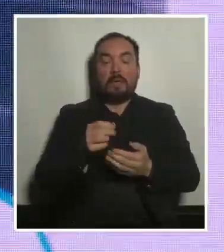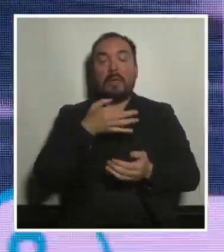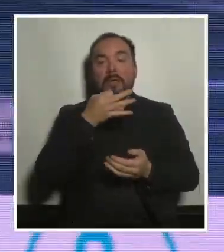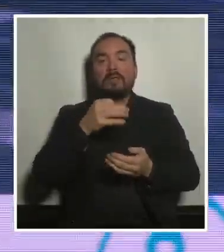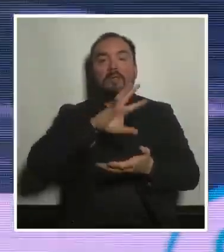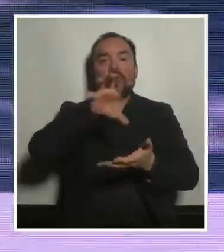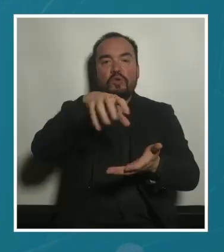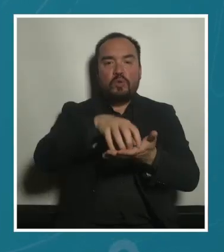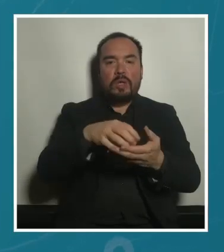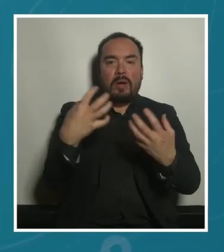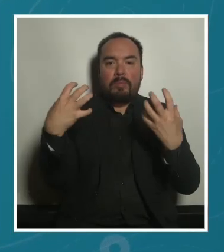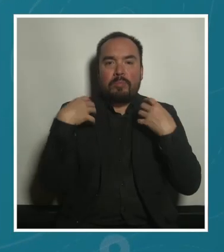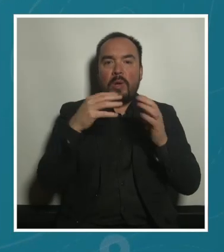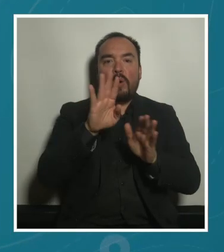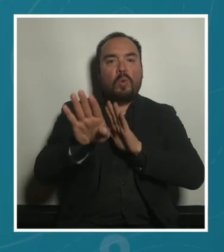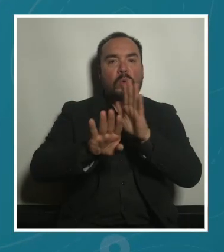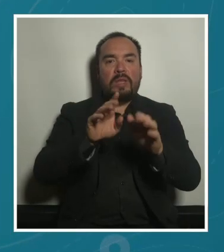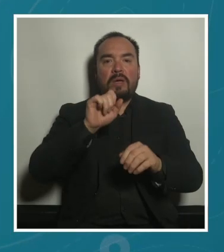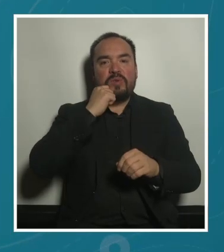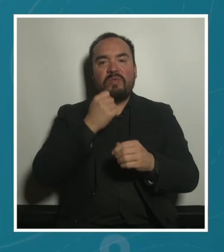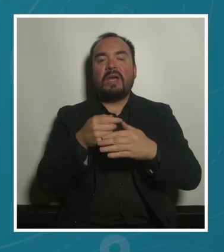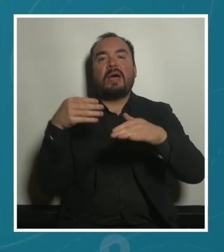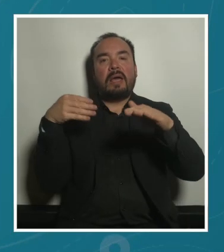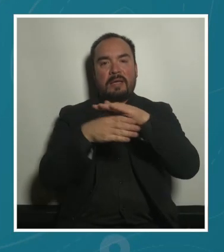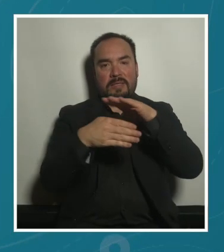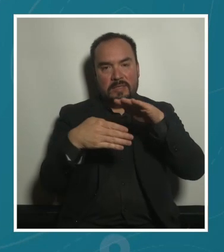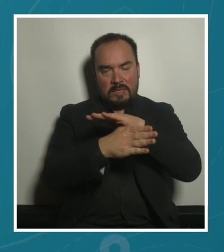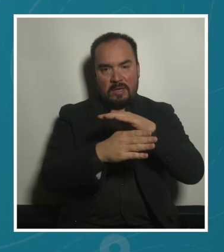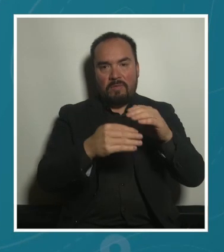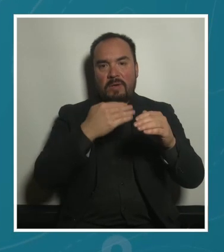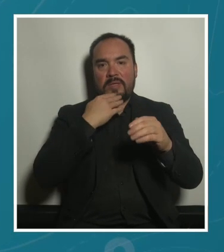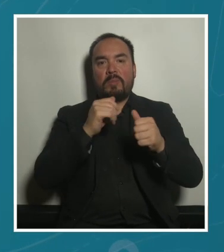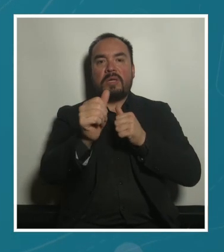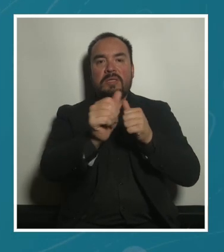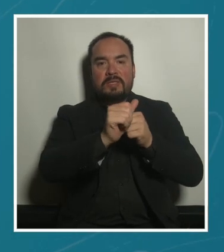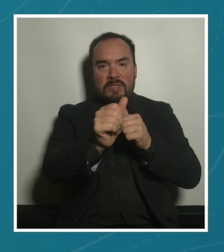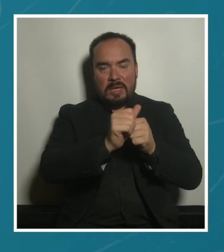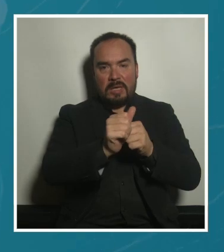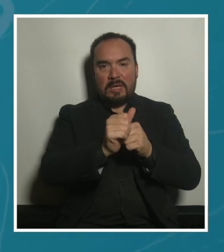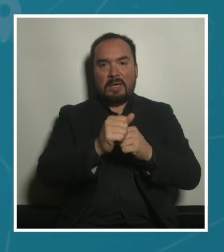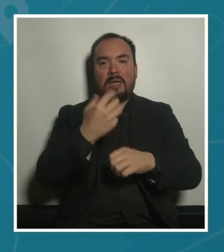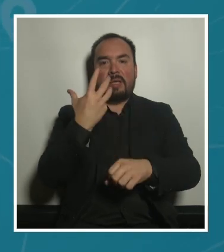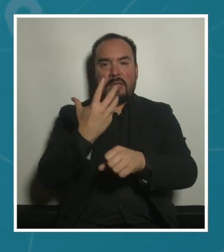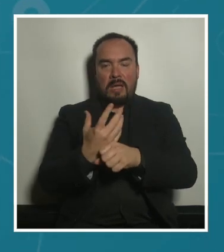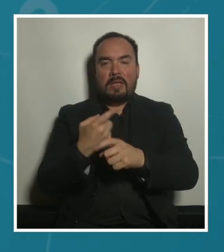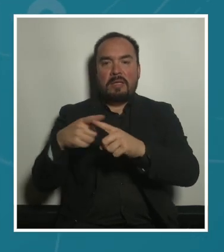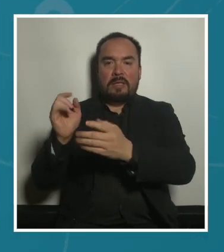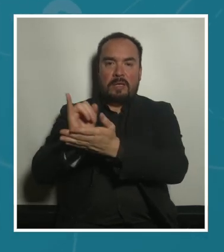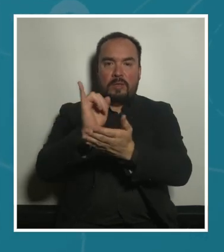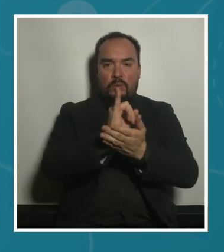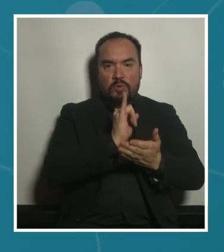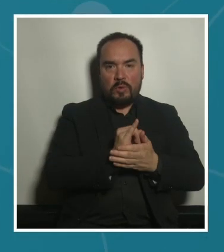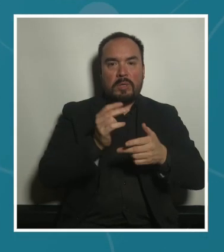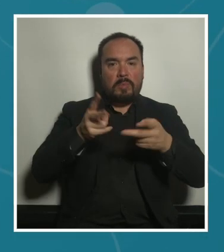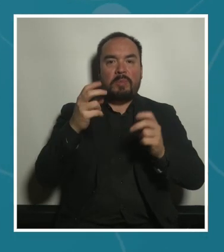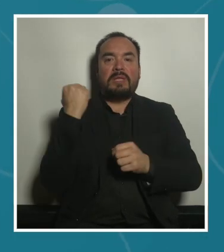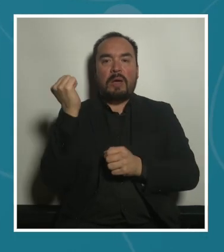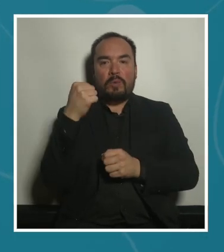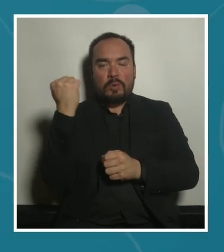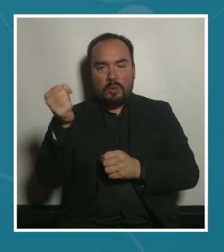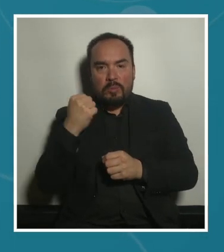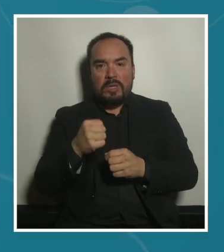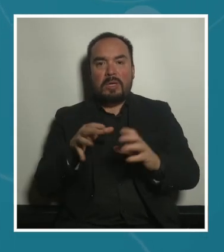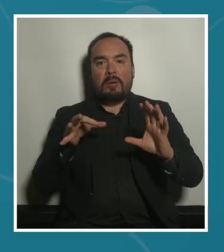estamos hablando de accesibilidad de proximidad de agencia de autonomía de conciliación de